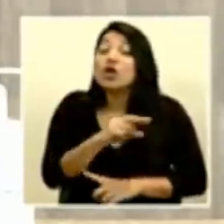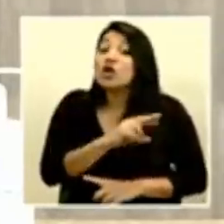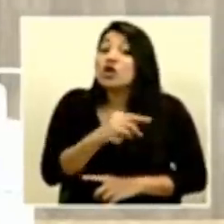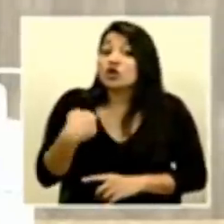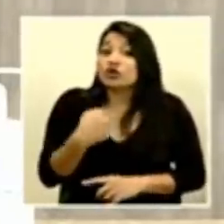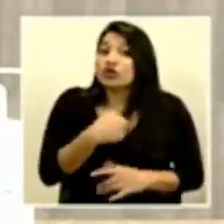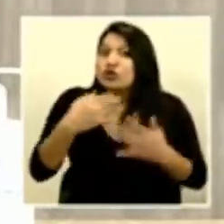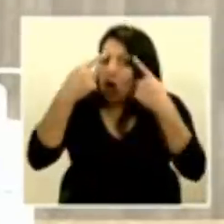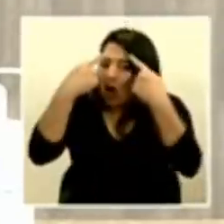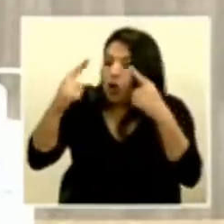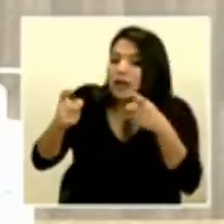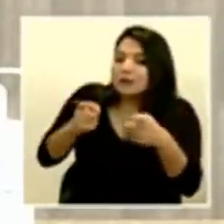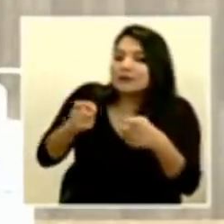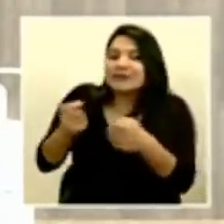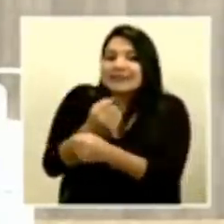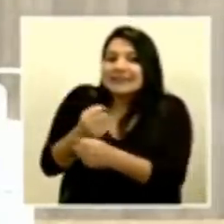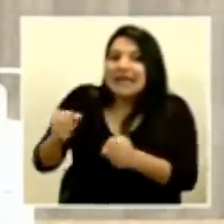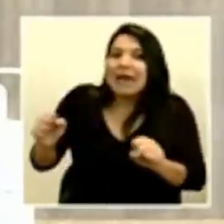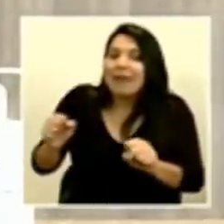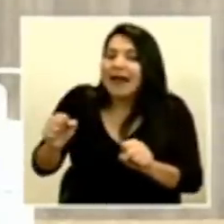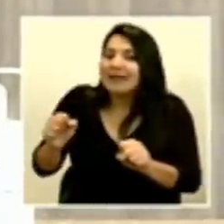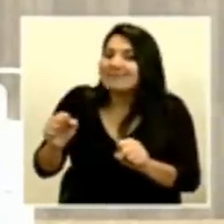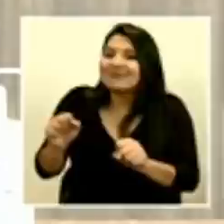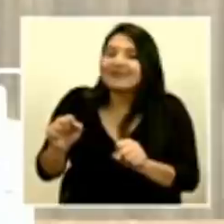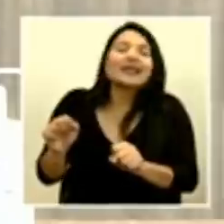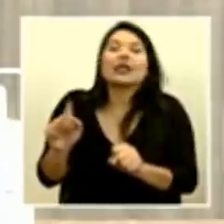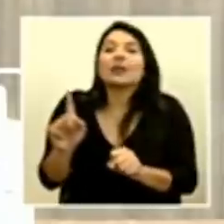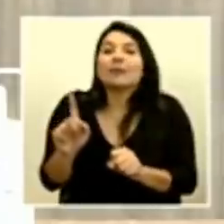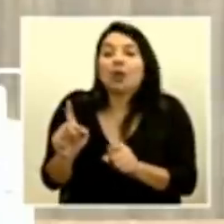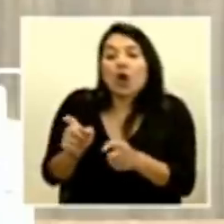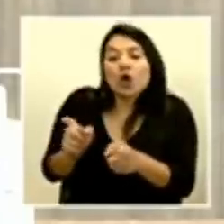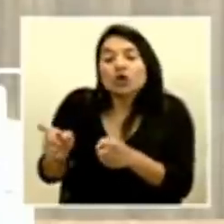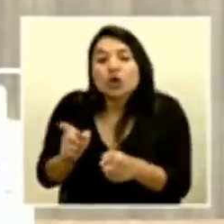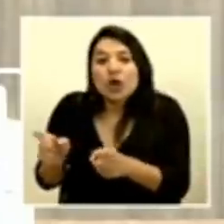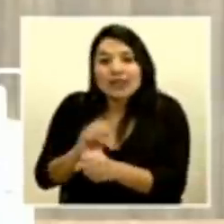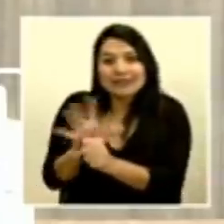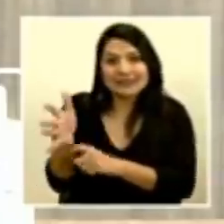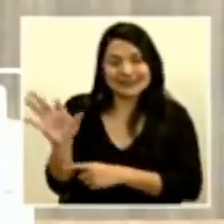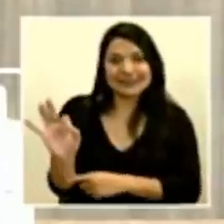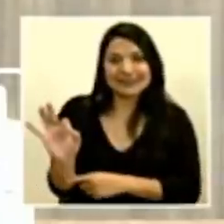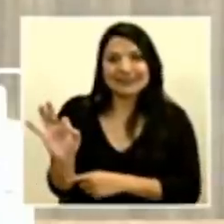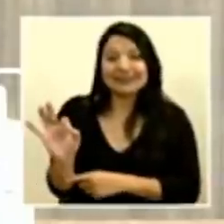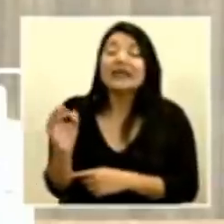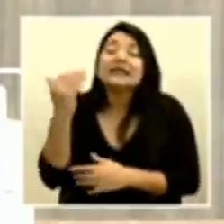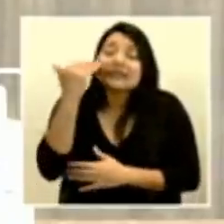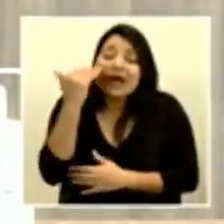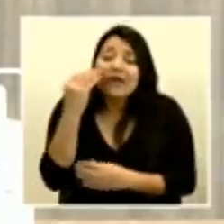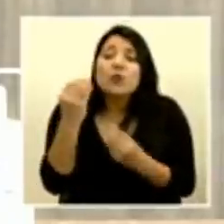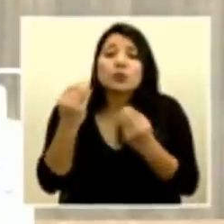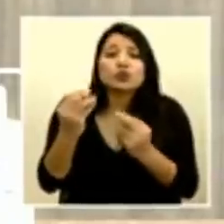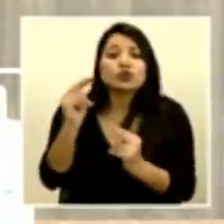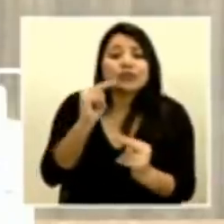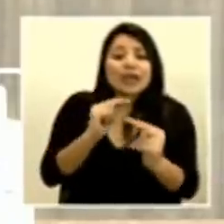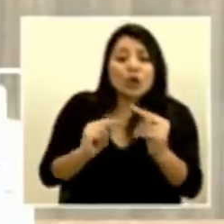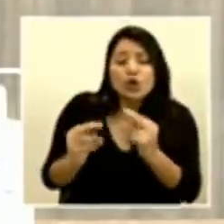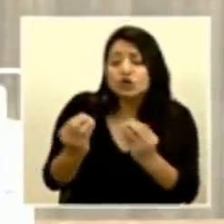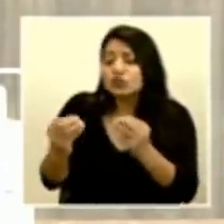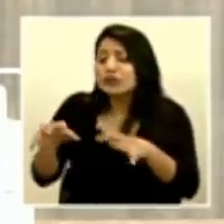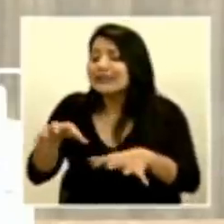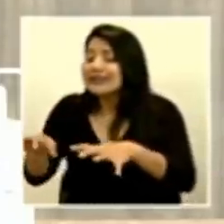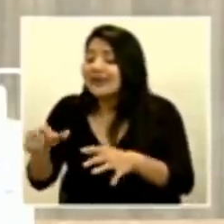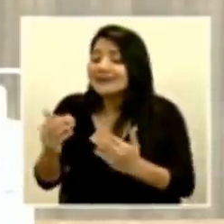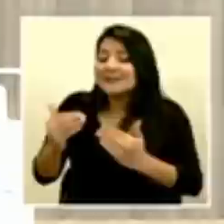mayores. Sabemos que hay actividades económicas que han tenido que suspenderse o restringirse y es parte de esto también, cómo vamos viendo